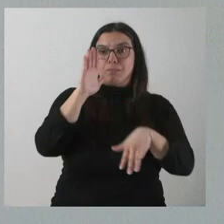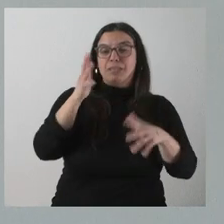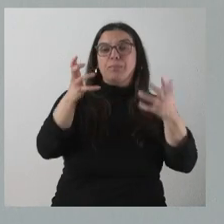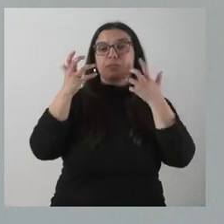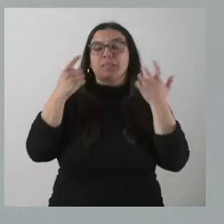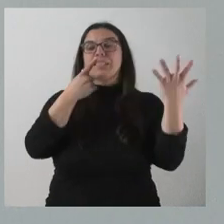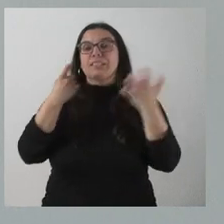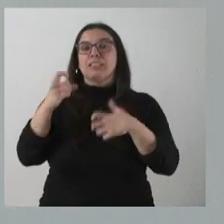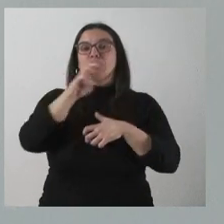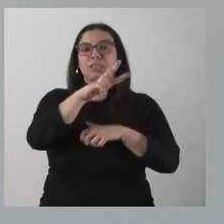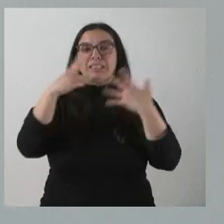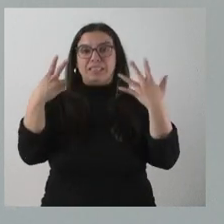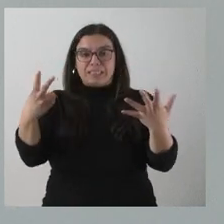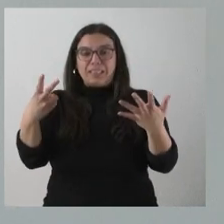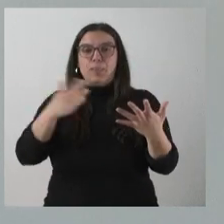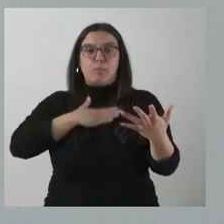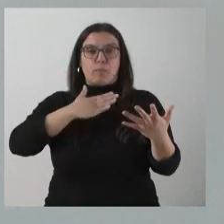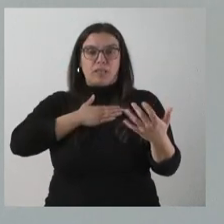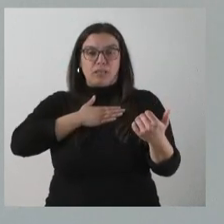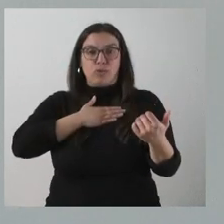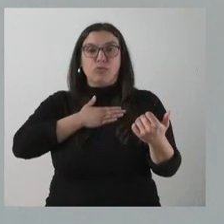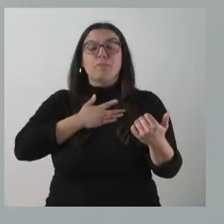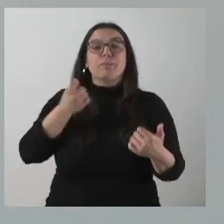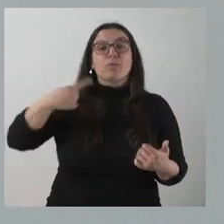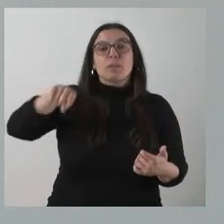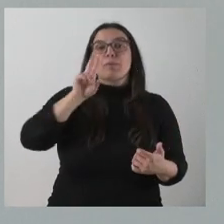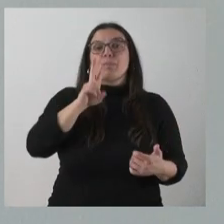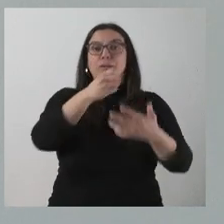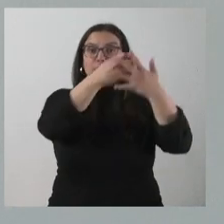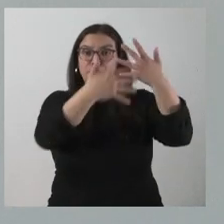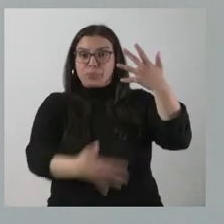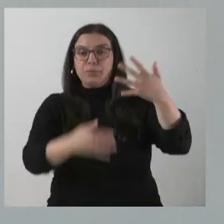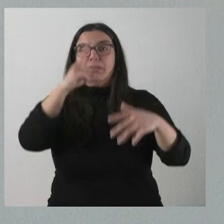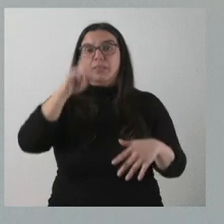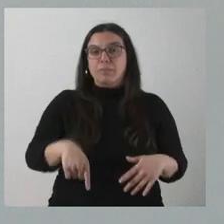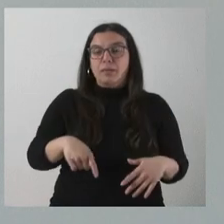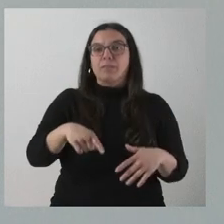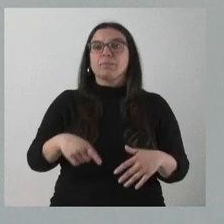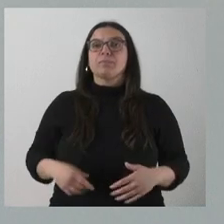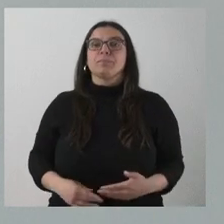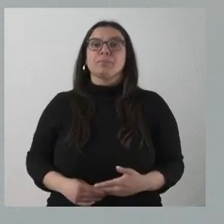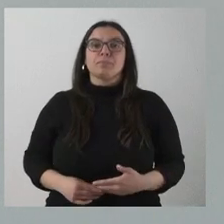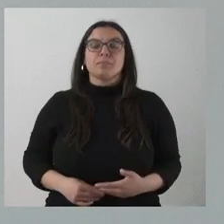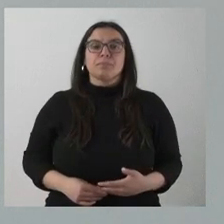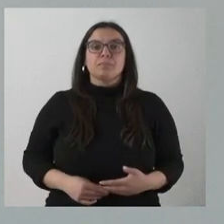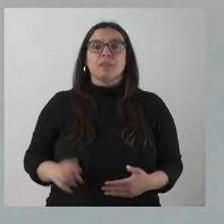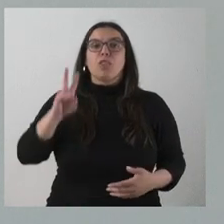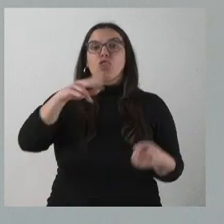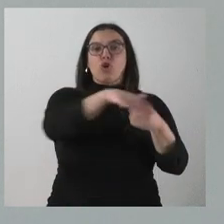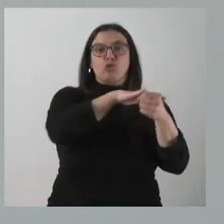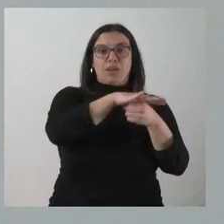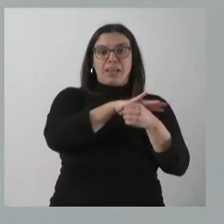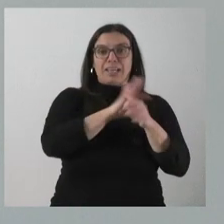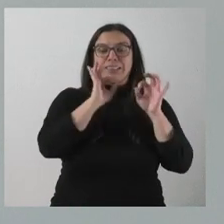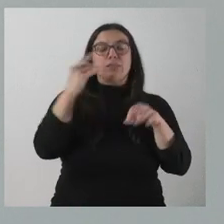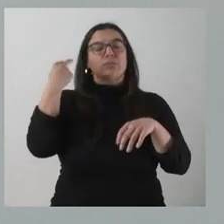637 propietarios. Tienen ustedes la relación afectada, que son dos áreas en Soria